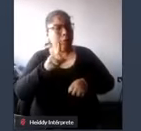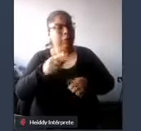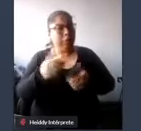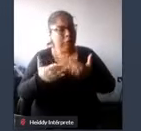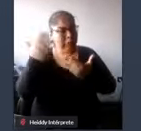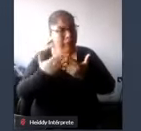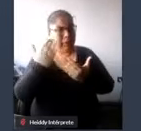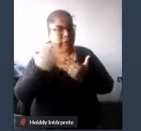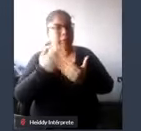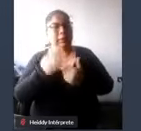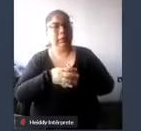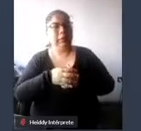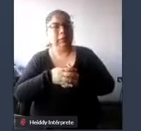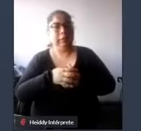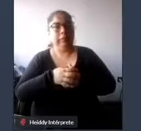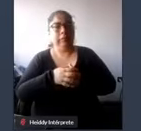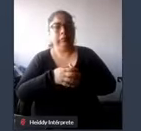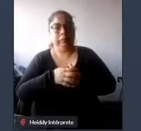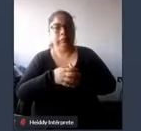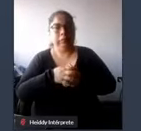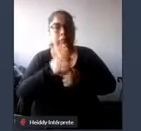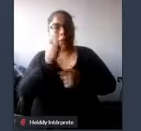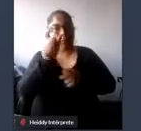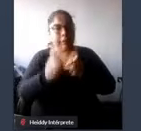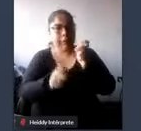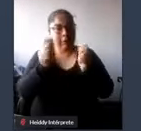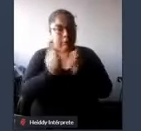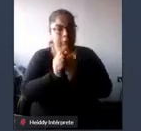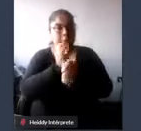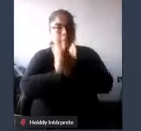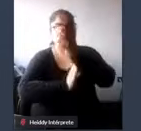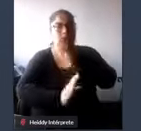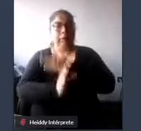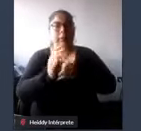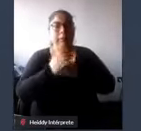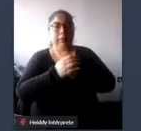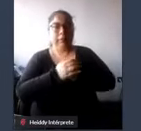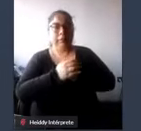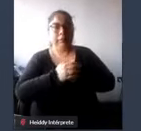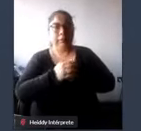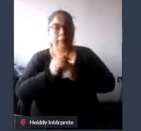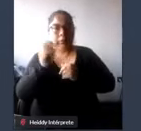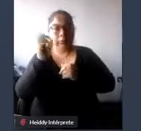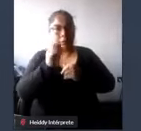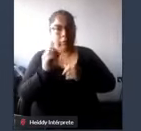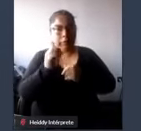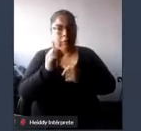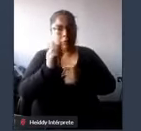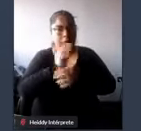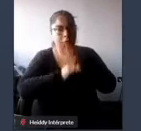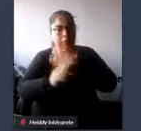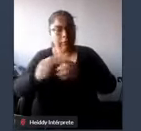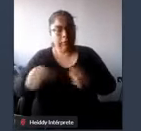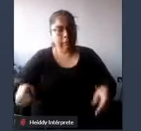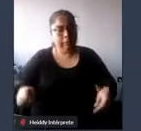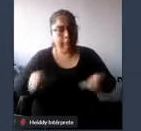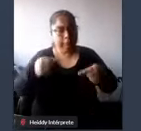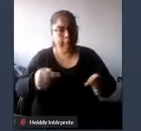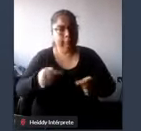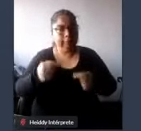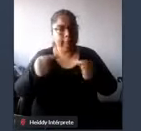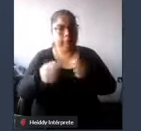con para las personas con discapacidad o movilidad restringida